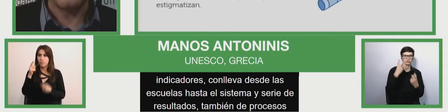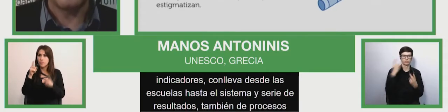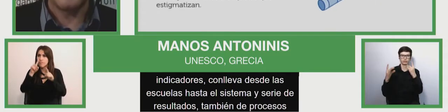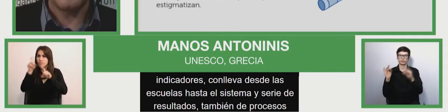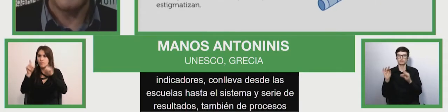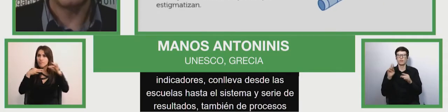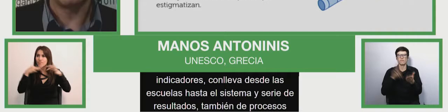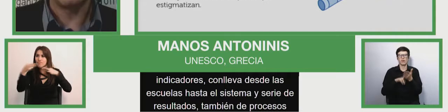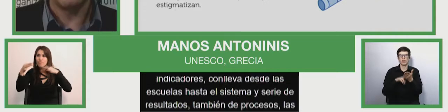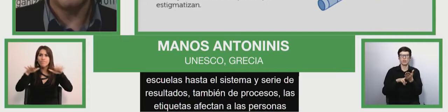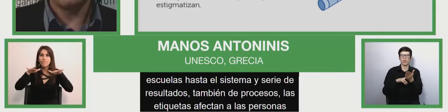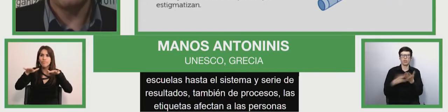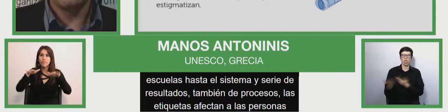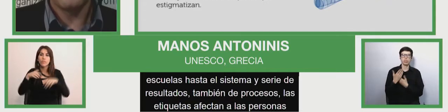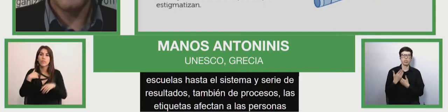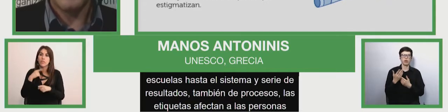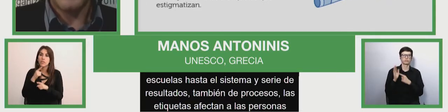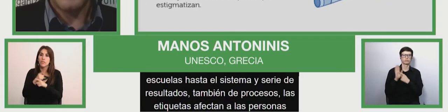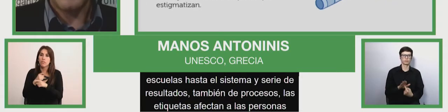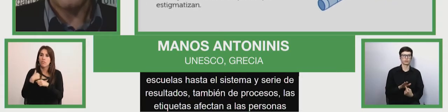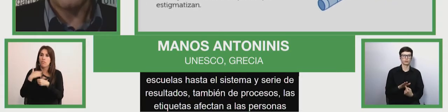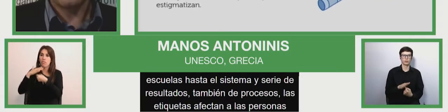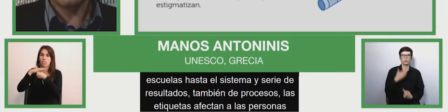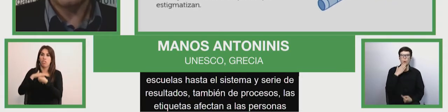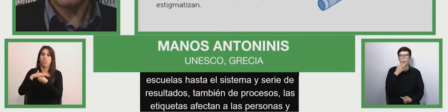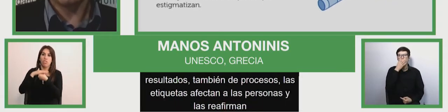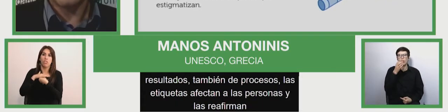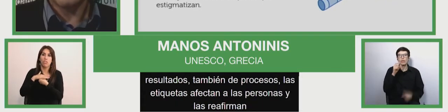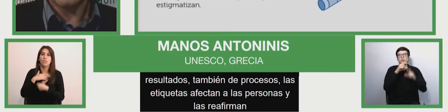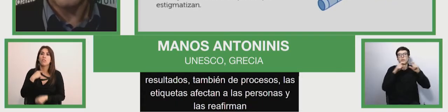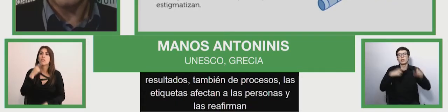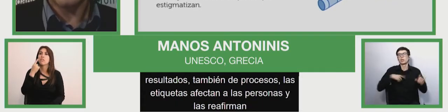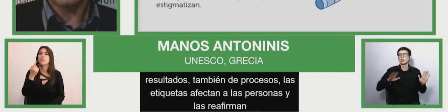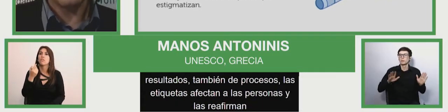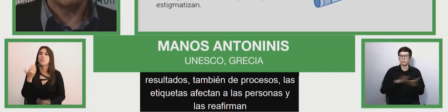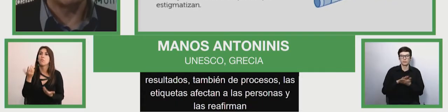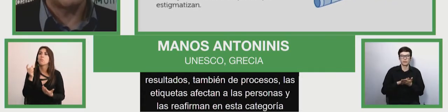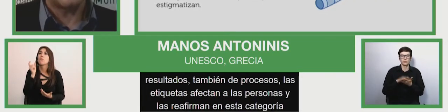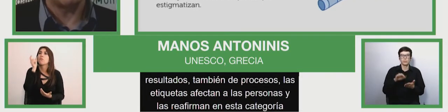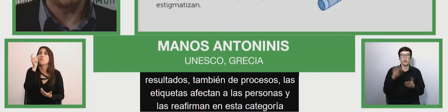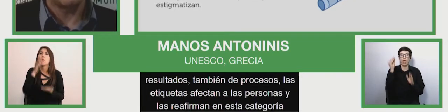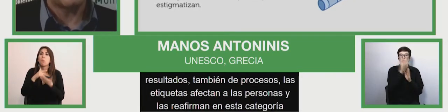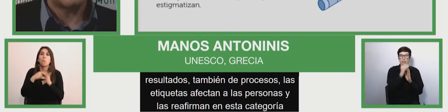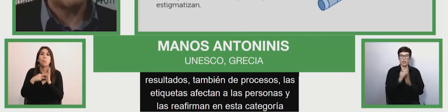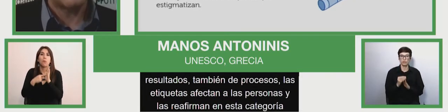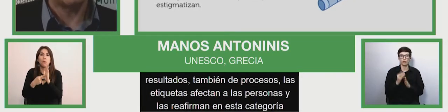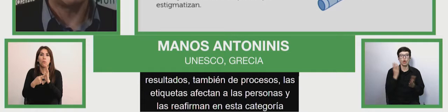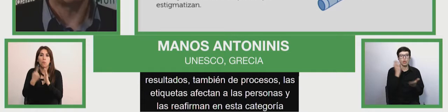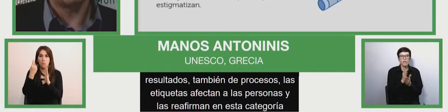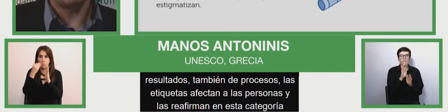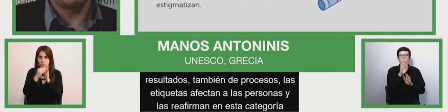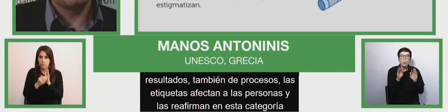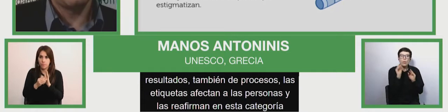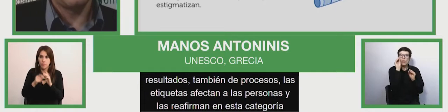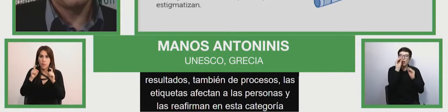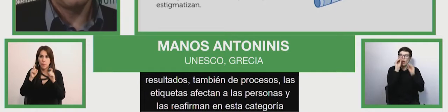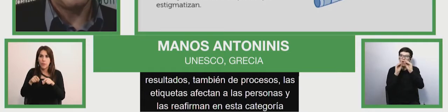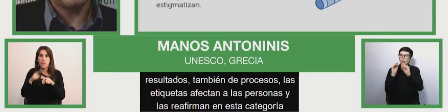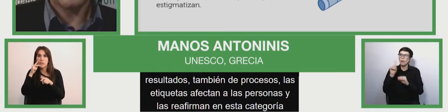reafirman en esa categoría. El acopio de datos debe realizarse con cuidado para no causar daño.